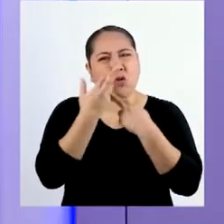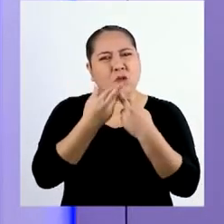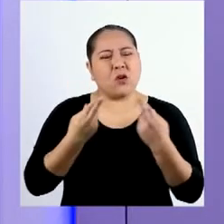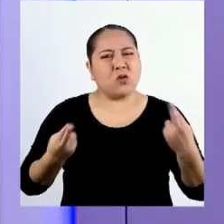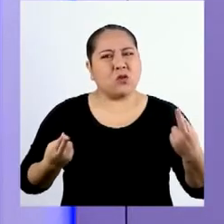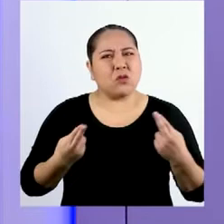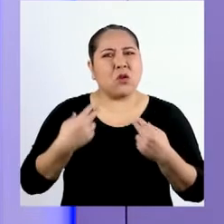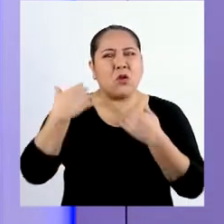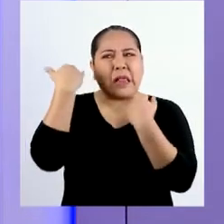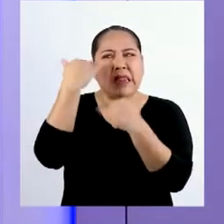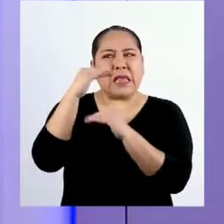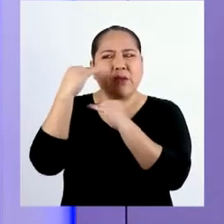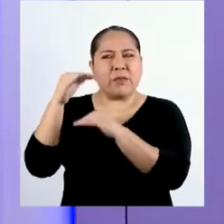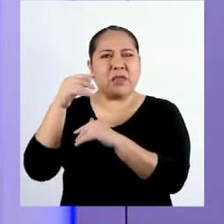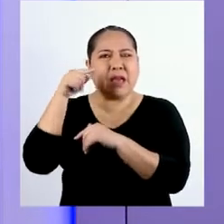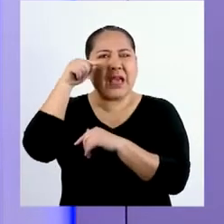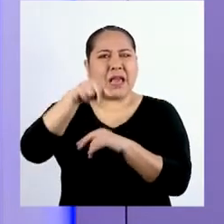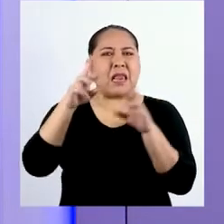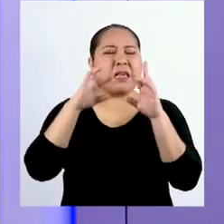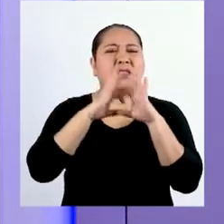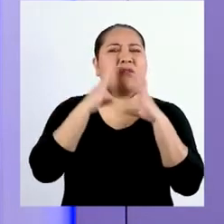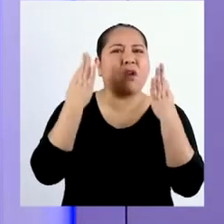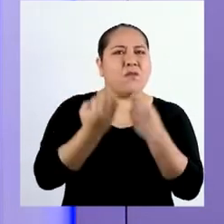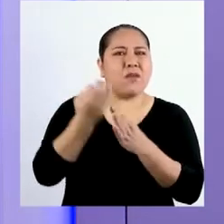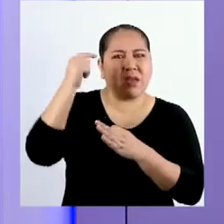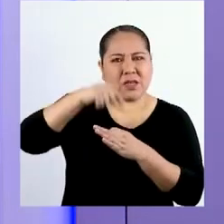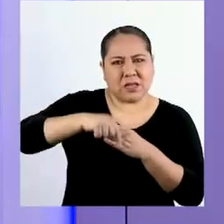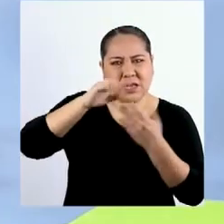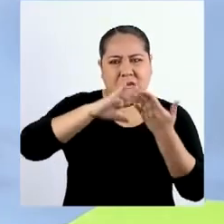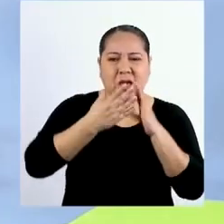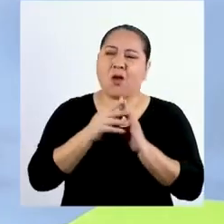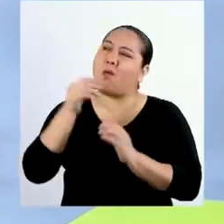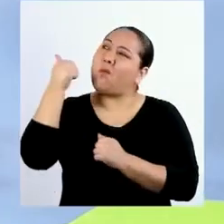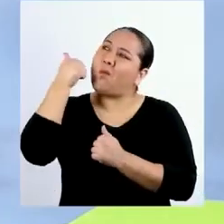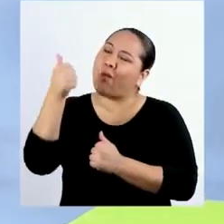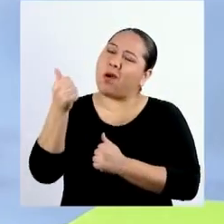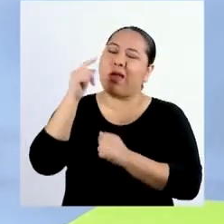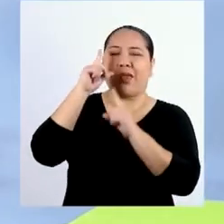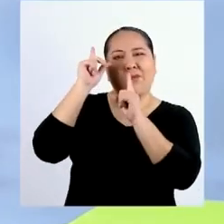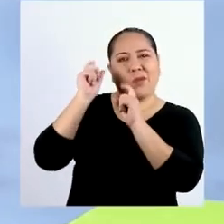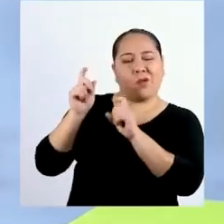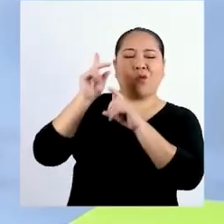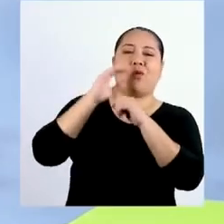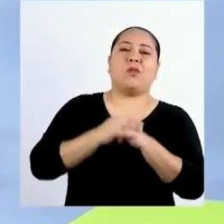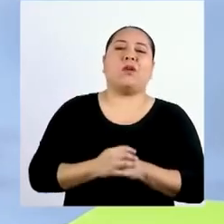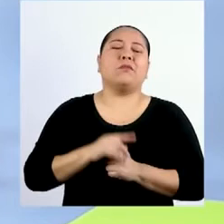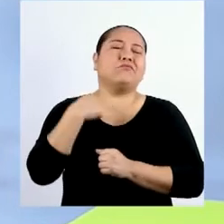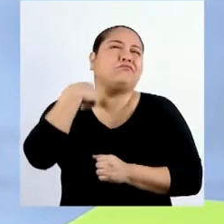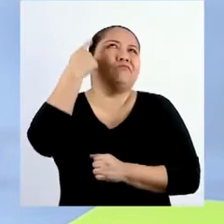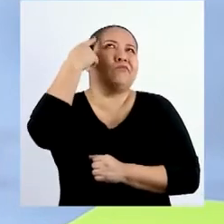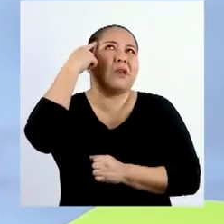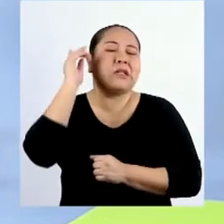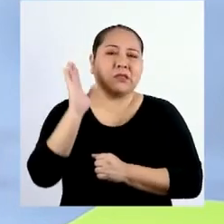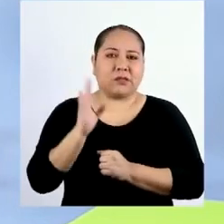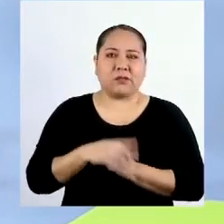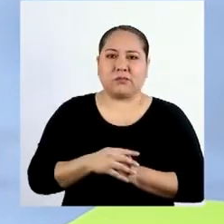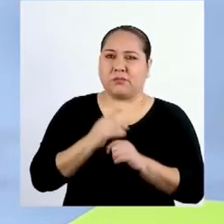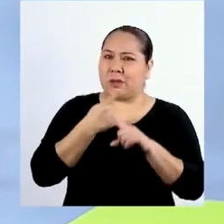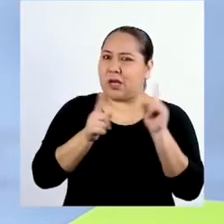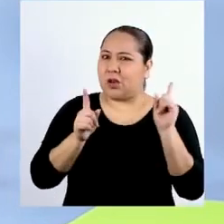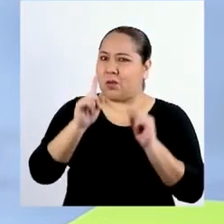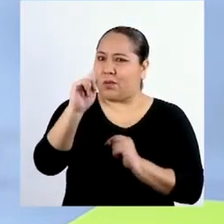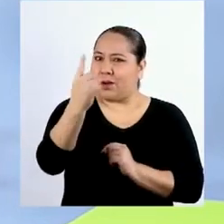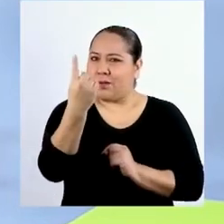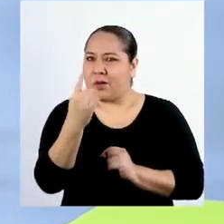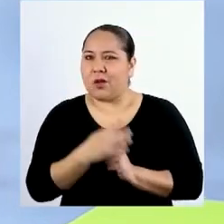recursos escasean en las familias de nuestra comunidad? Muy buena pregunta. Se me ocurre algo, pero